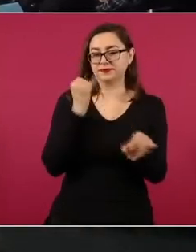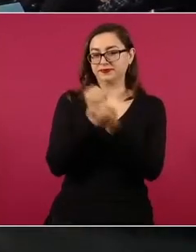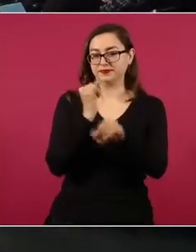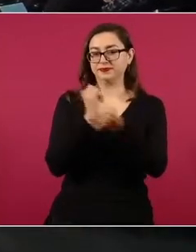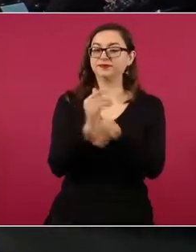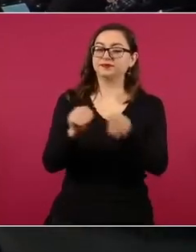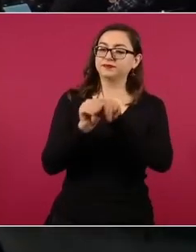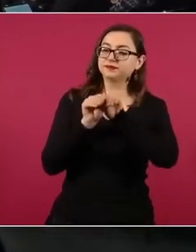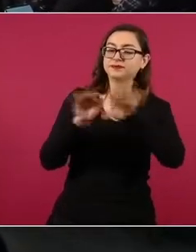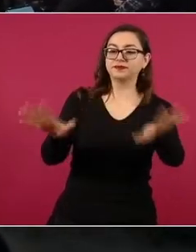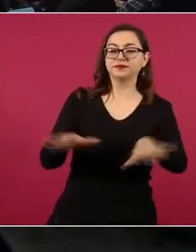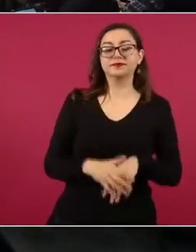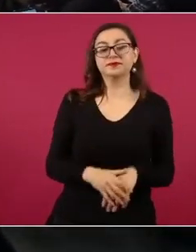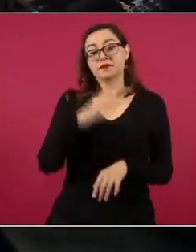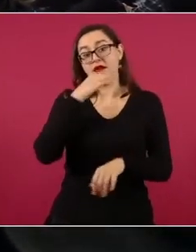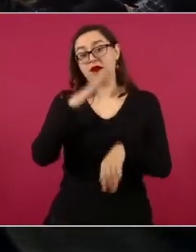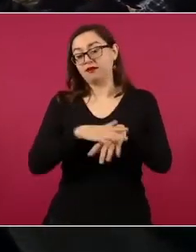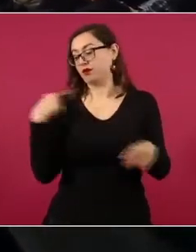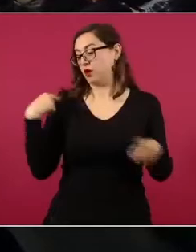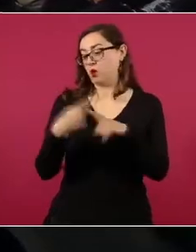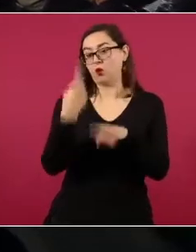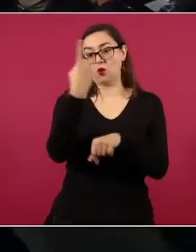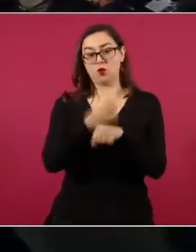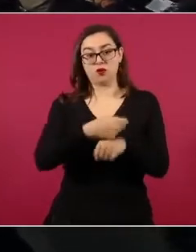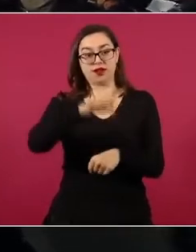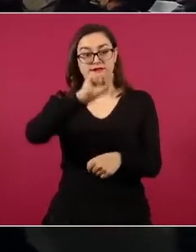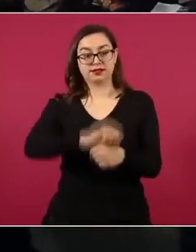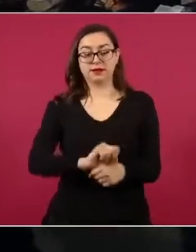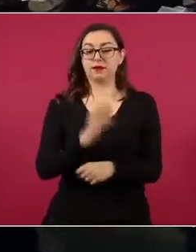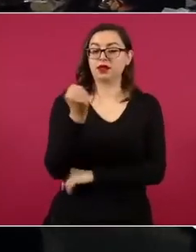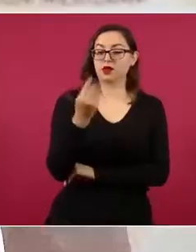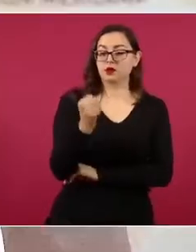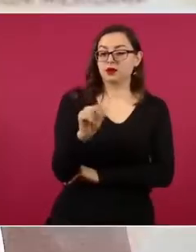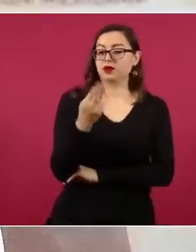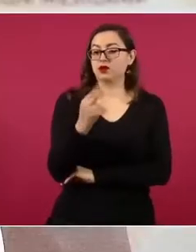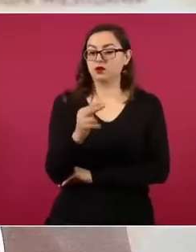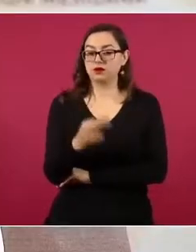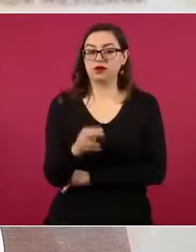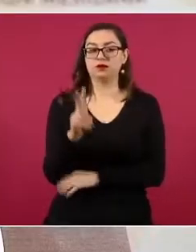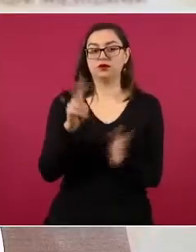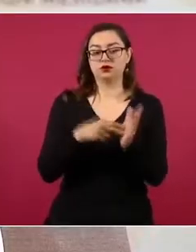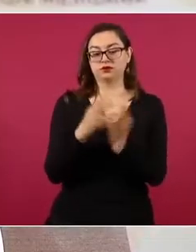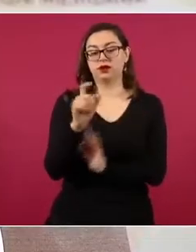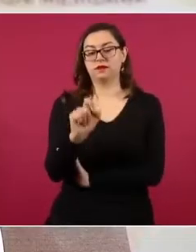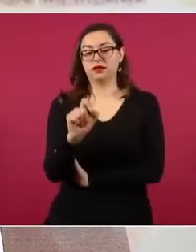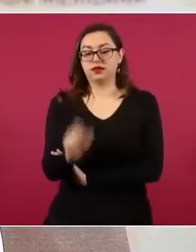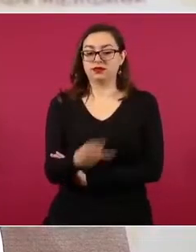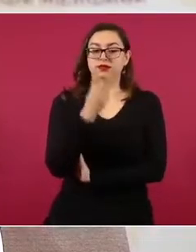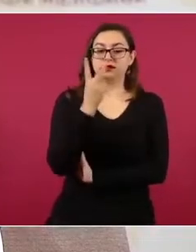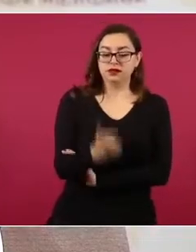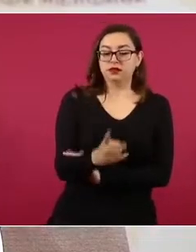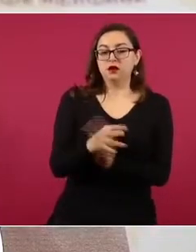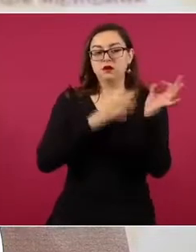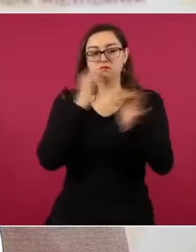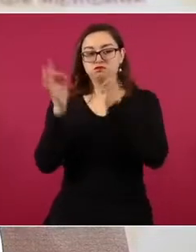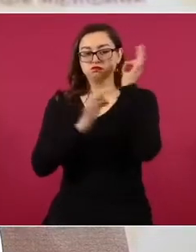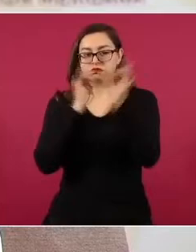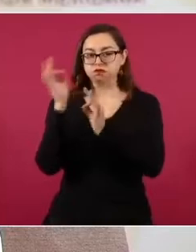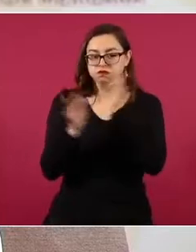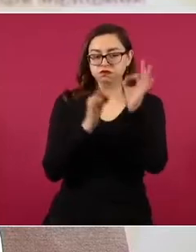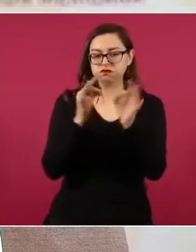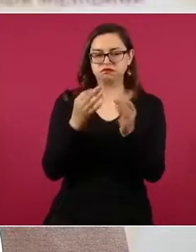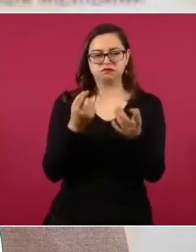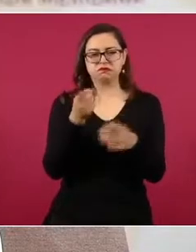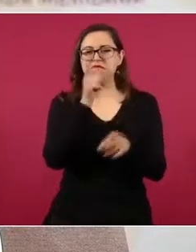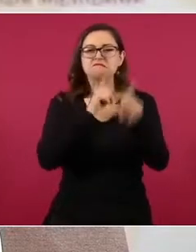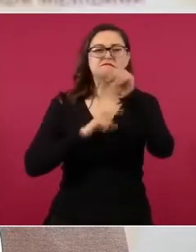Esta es la sección Quién es quién en las mentiras de la semana del 9 de noviembre de 2022. Y vamos a empezar con